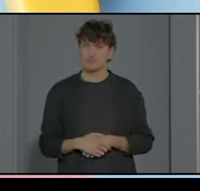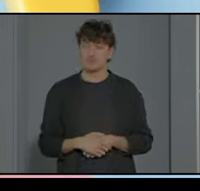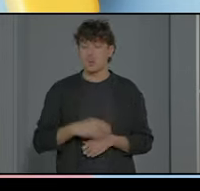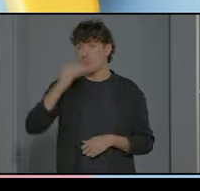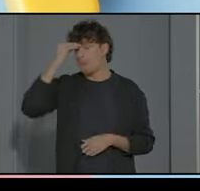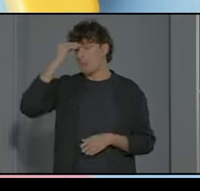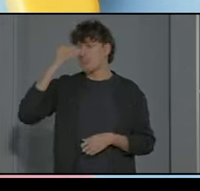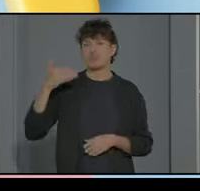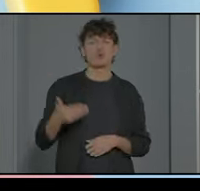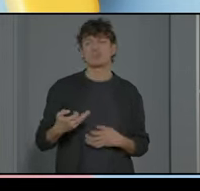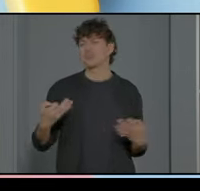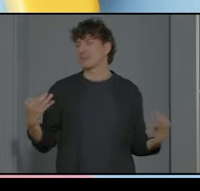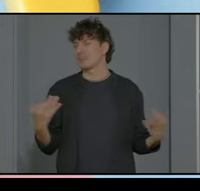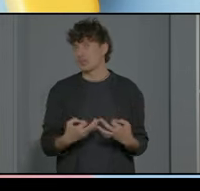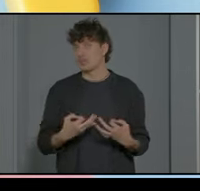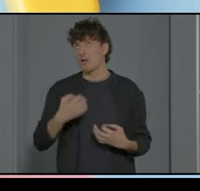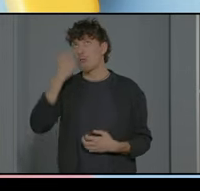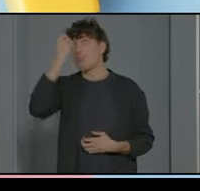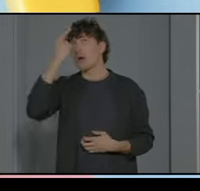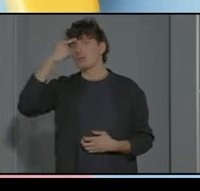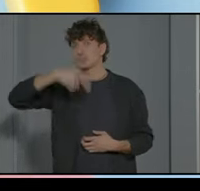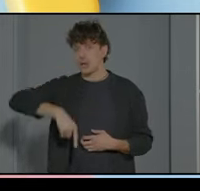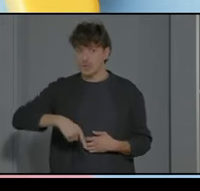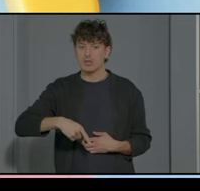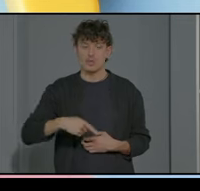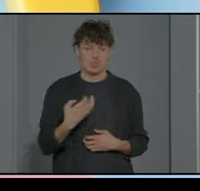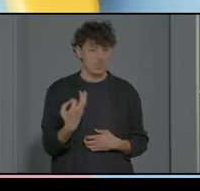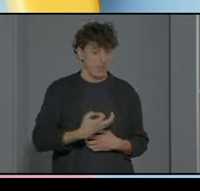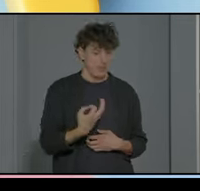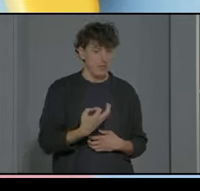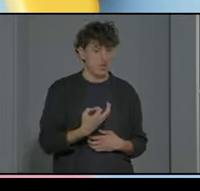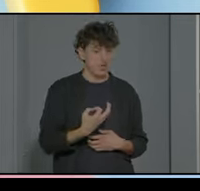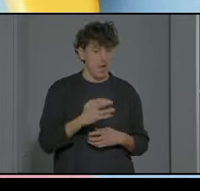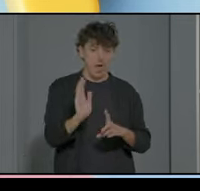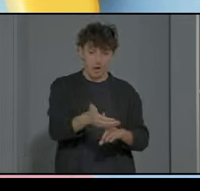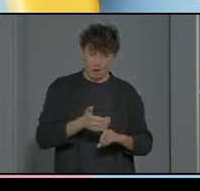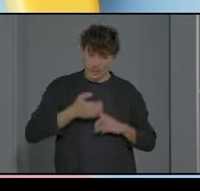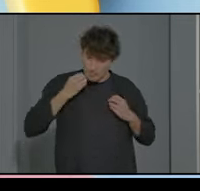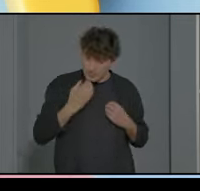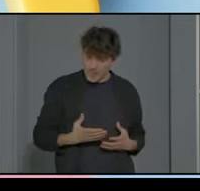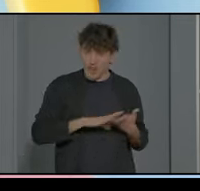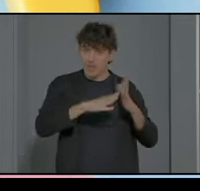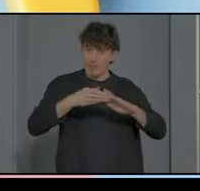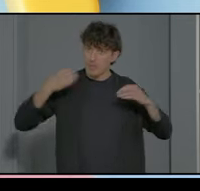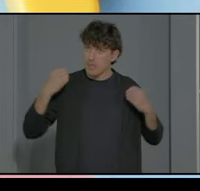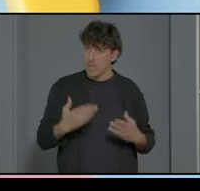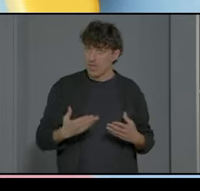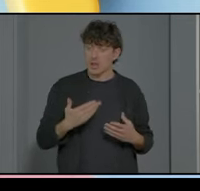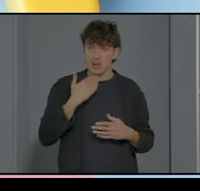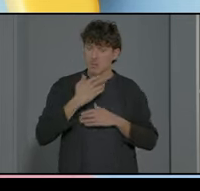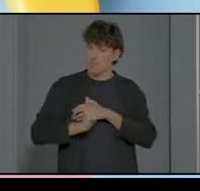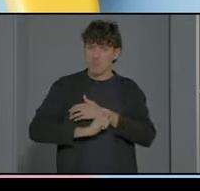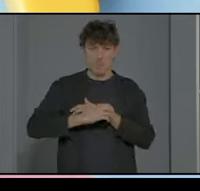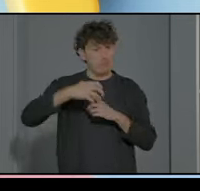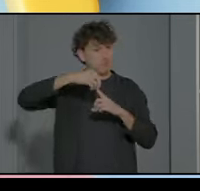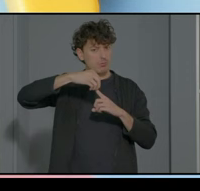lo importante es ser consciente de que hay que hacerlo de que hay que hacer una buena acogida una buena adaptación y que eso va a ser un poco clave para